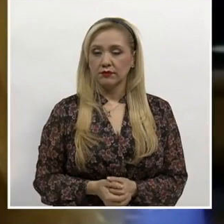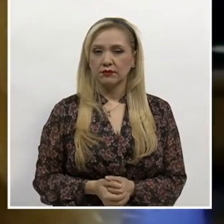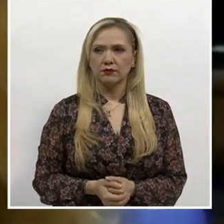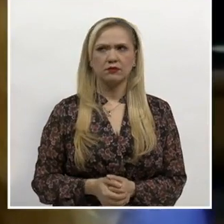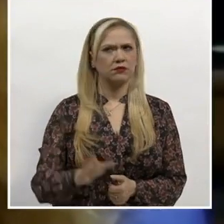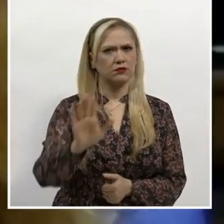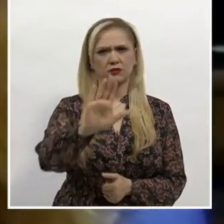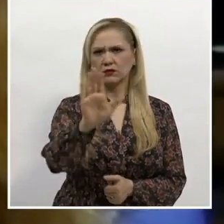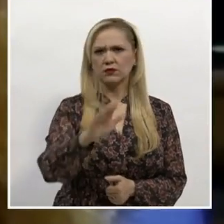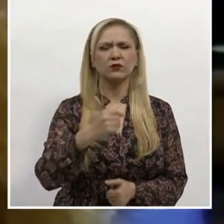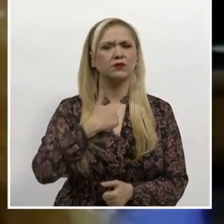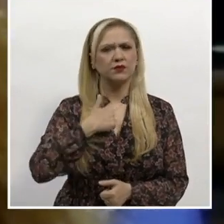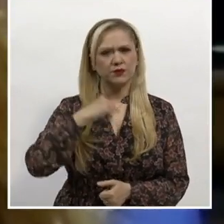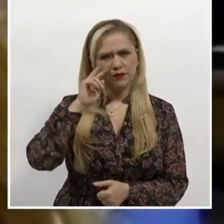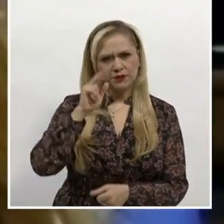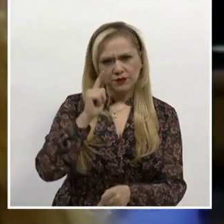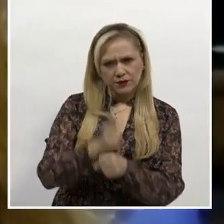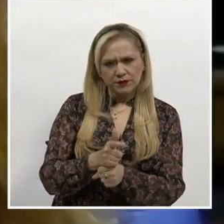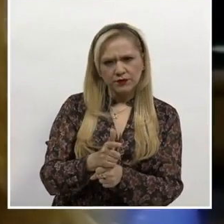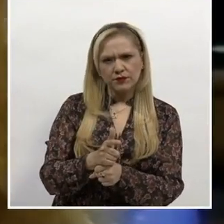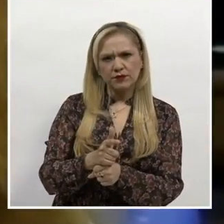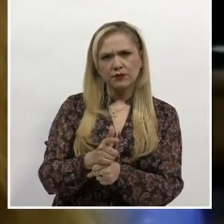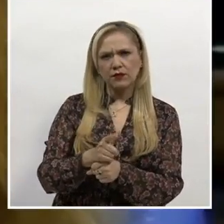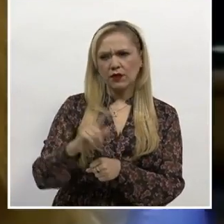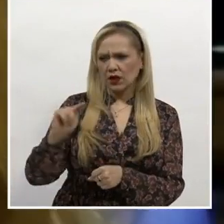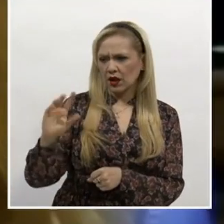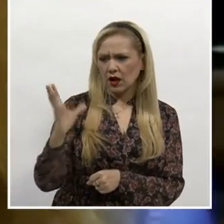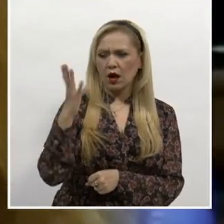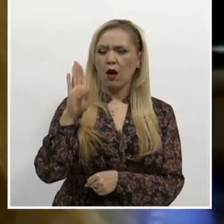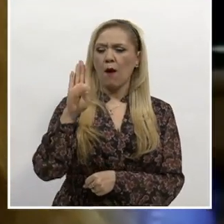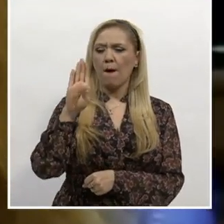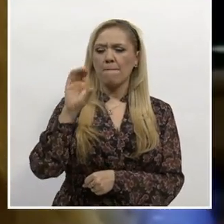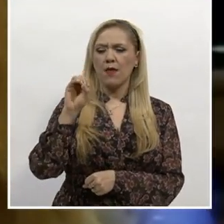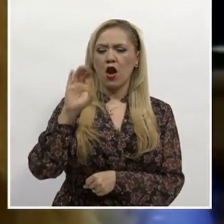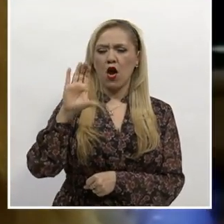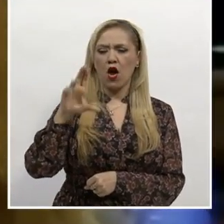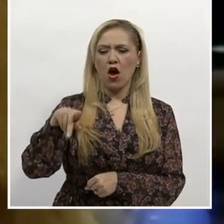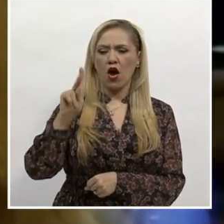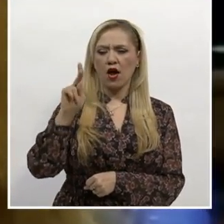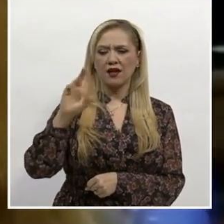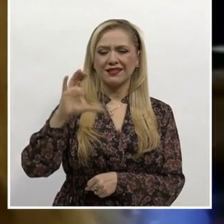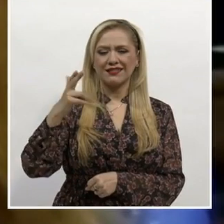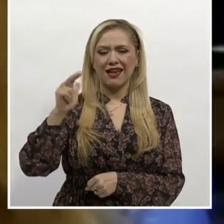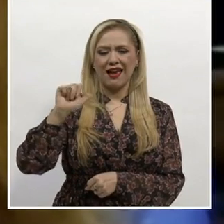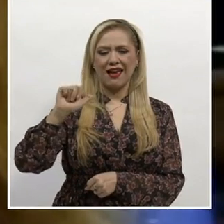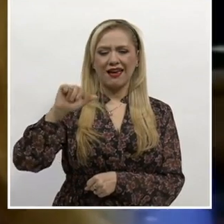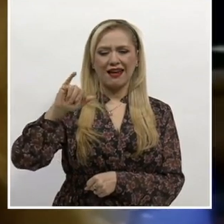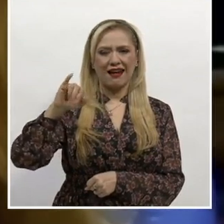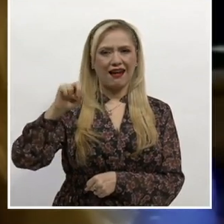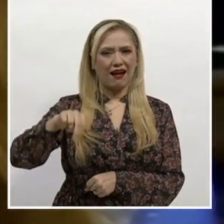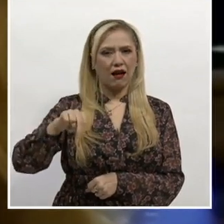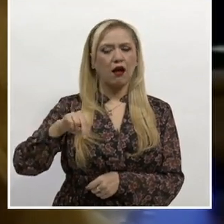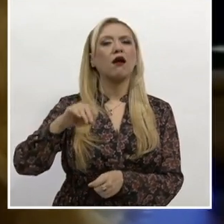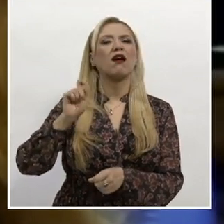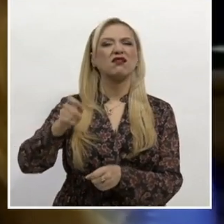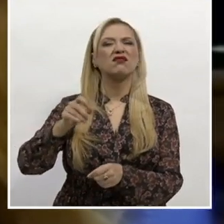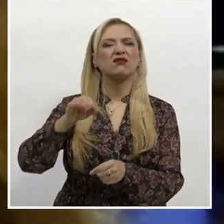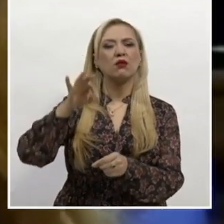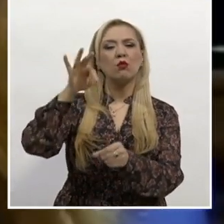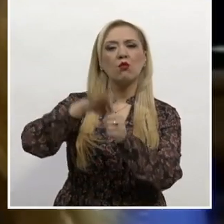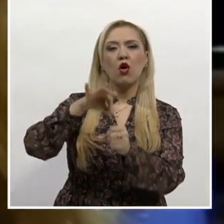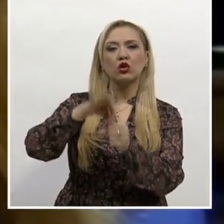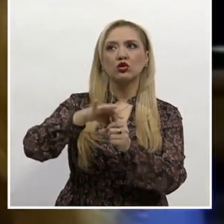Nosotros utilizamos, por ejemplo, tecnología blockchain en el voto por internet desde el